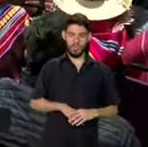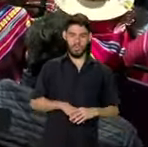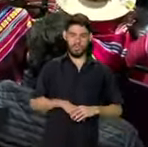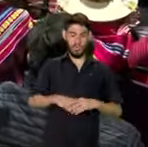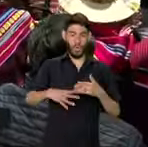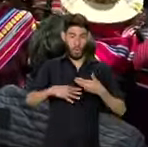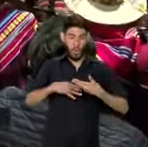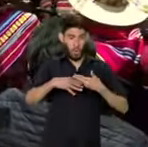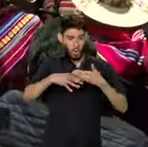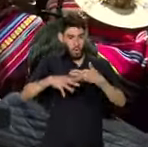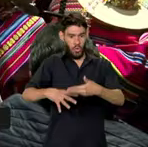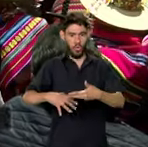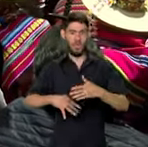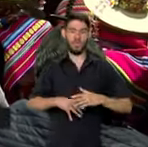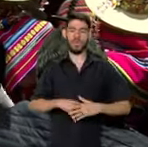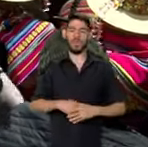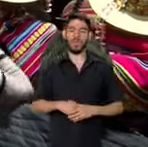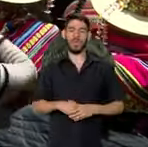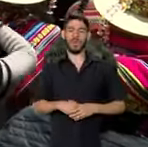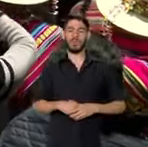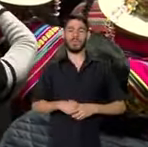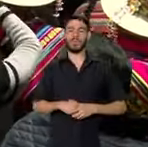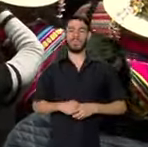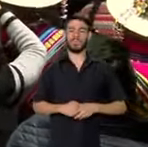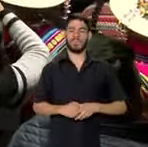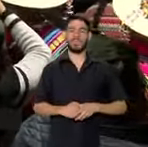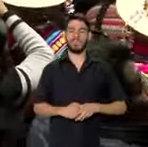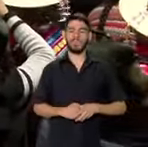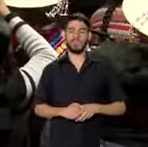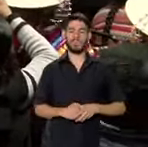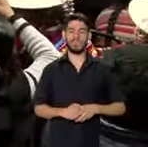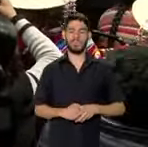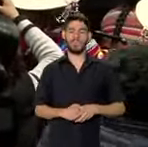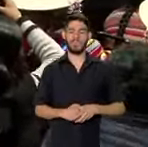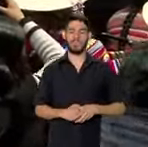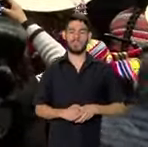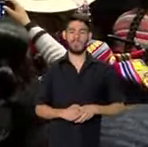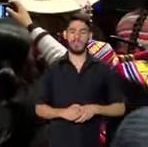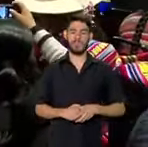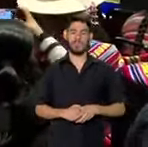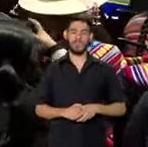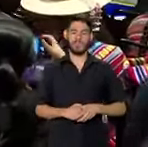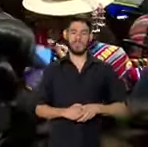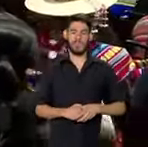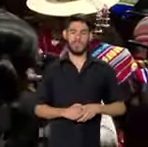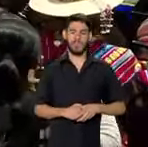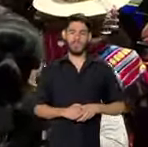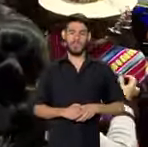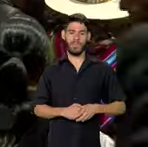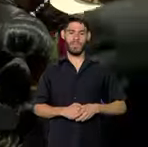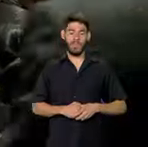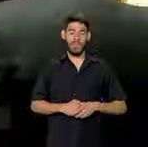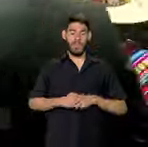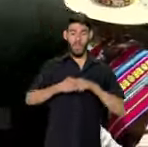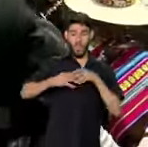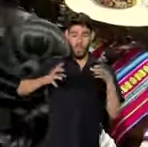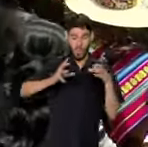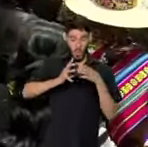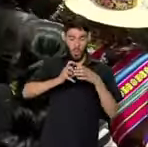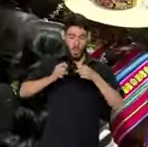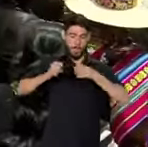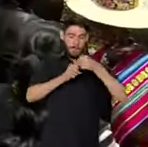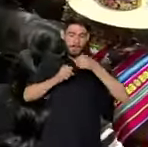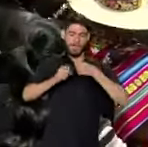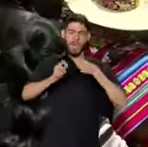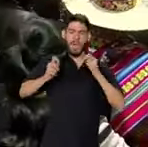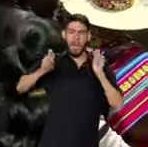invitar a los hermanos de la imprensa para